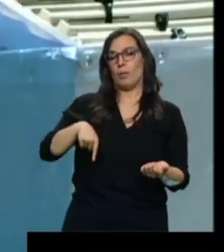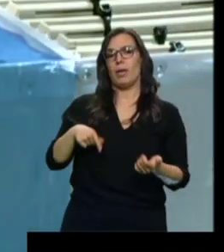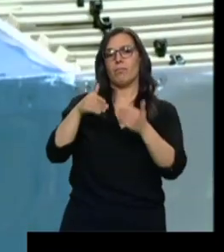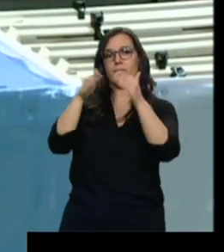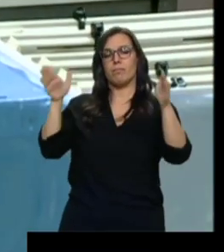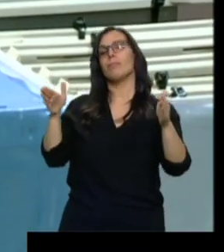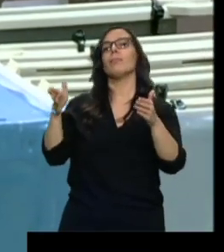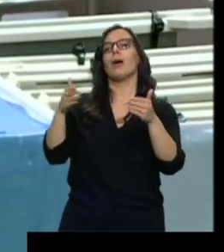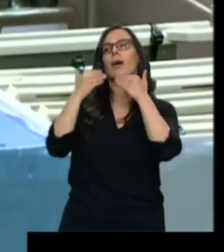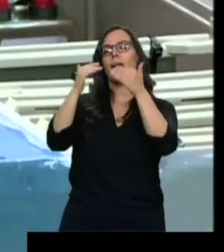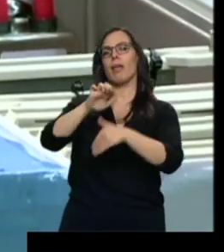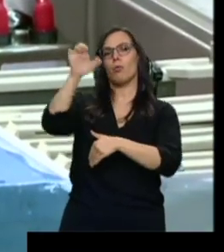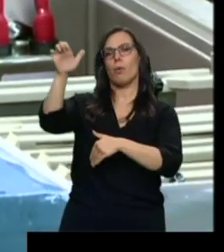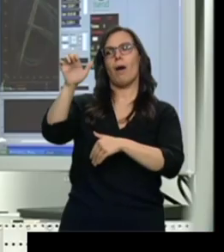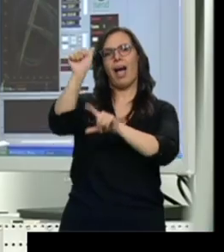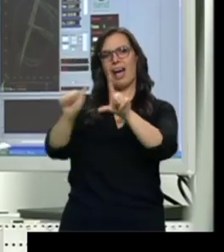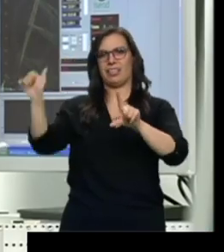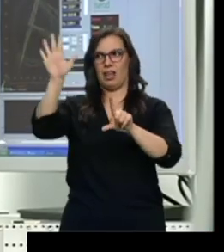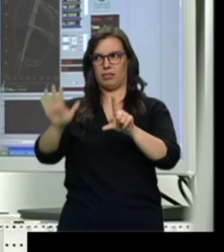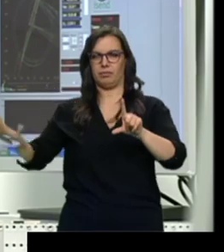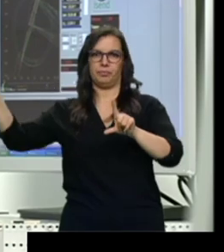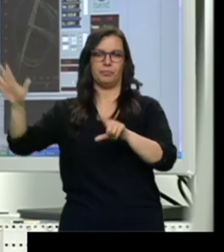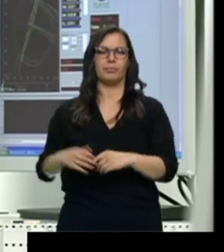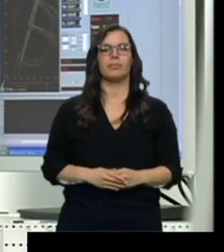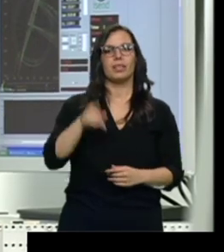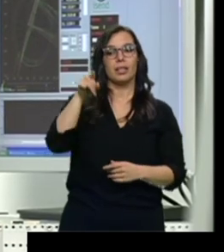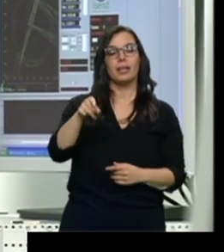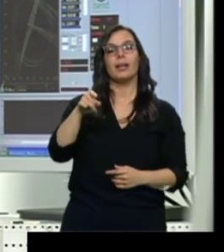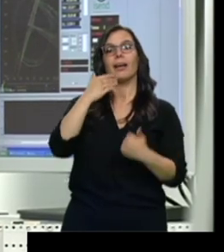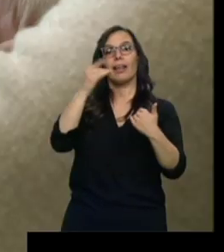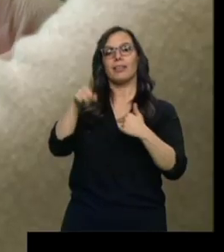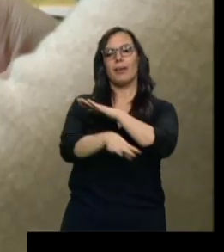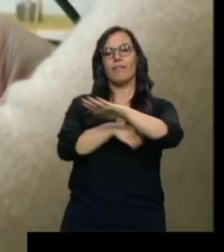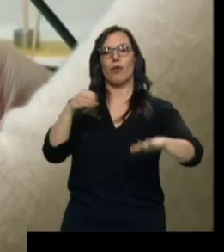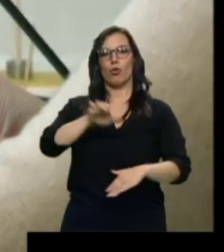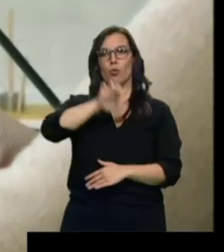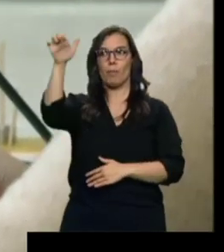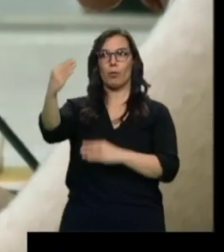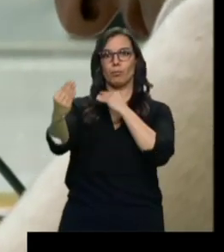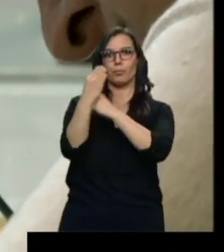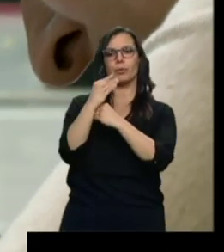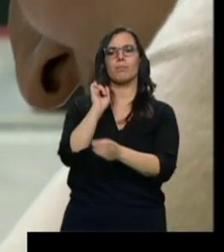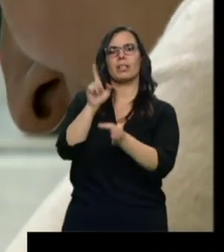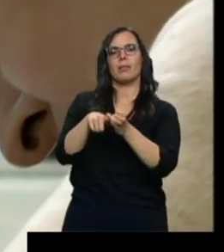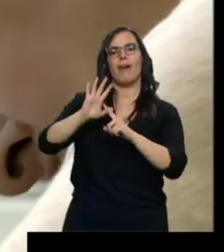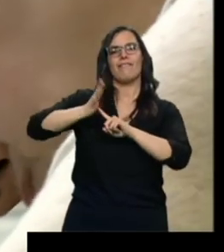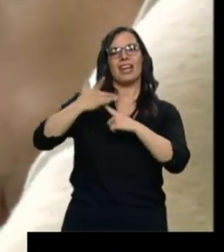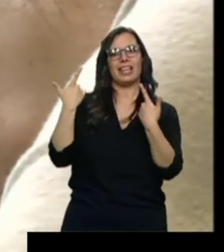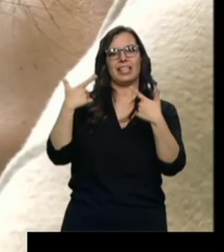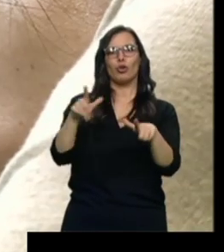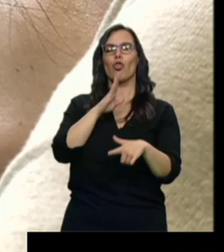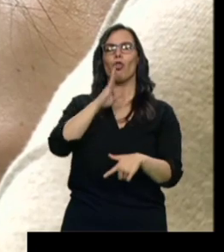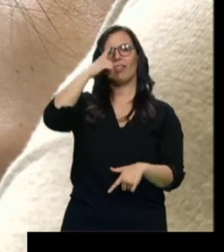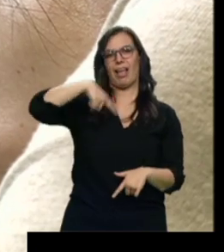ayuda de Europa en ese sentido hacia Asia. Uno de sus trampolines ha sido una ayuda de los fondos europeos que les hizo participar en una feria del sector en